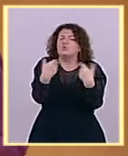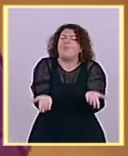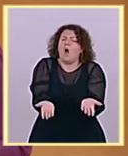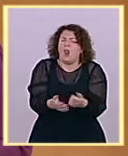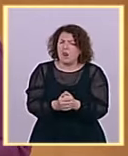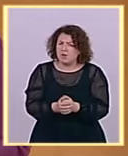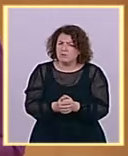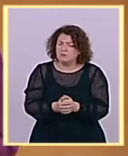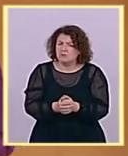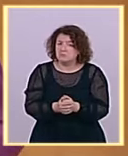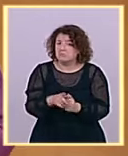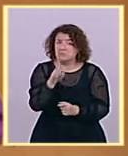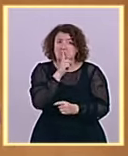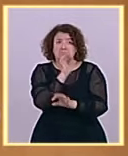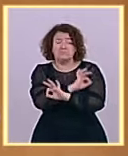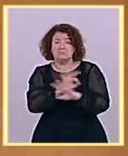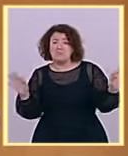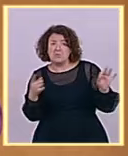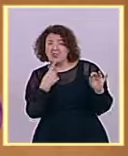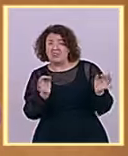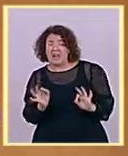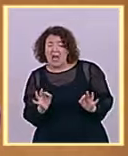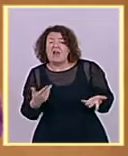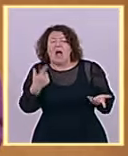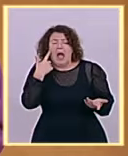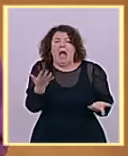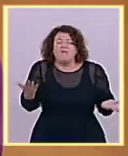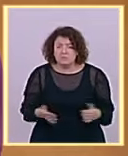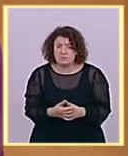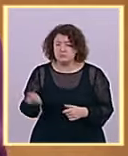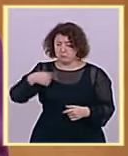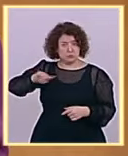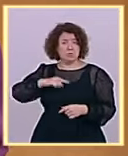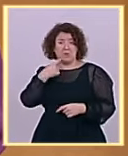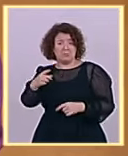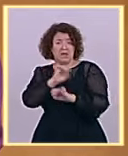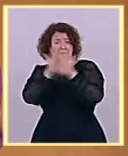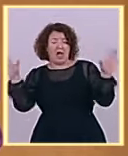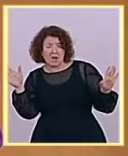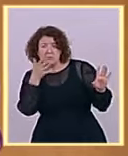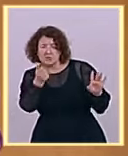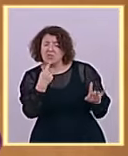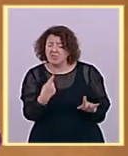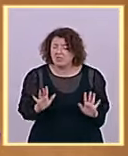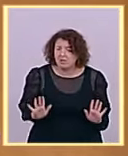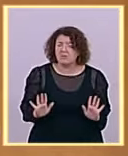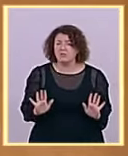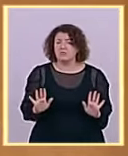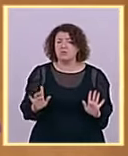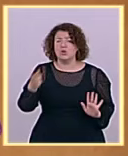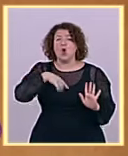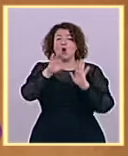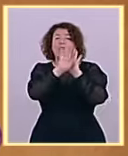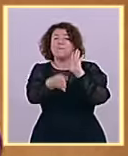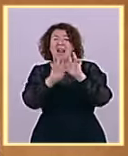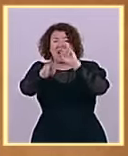sí que hemos expresado nuestras líneas rojas. Primero, que esa reforma que proponemos del Código Penal no va a suponer ningún beneficio